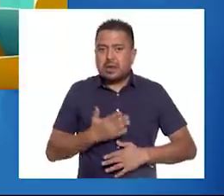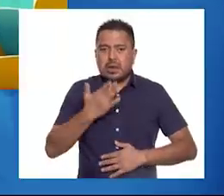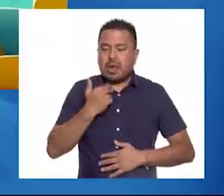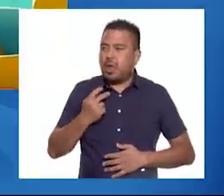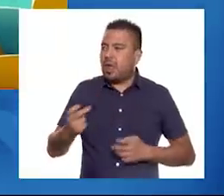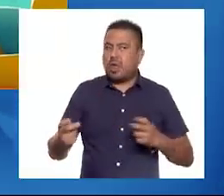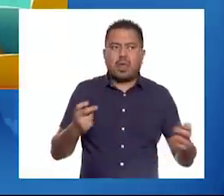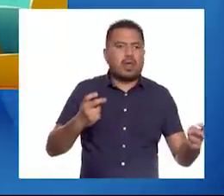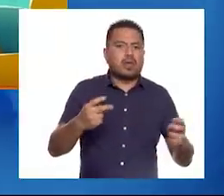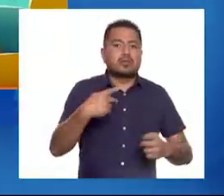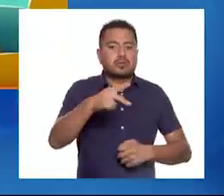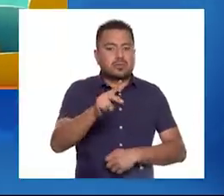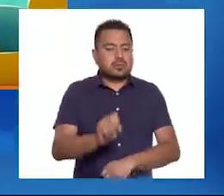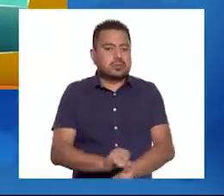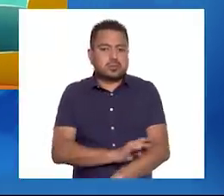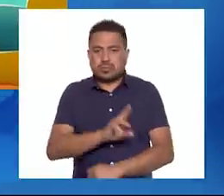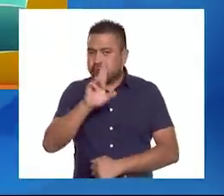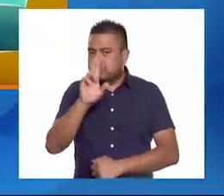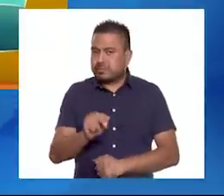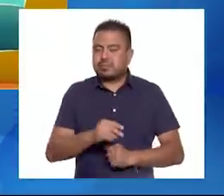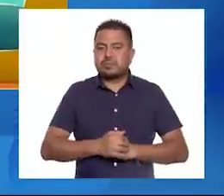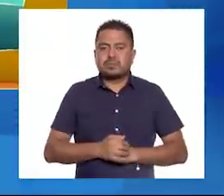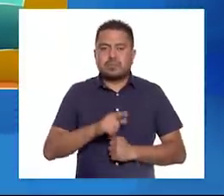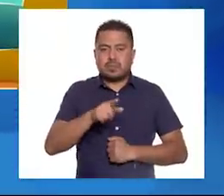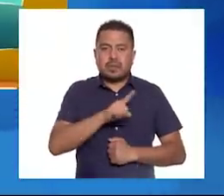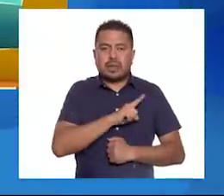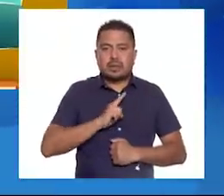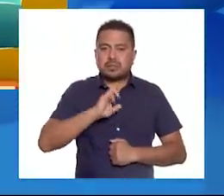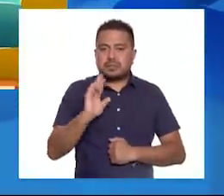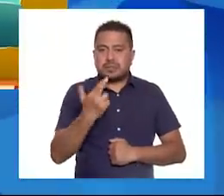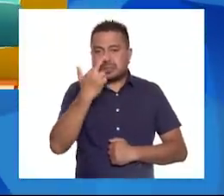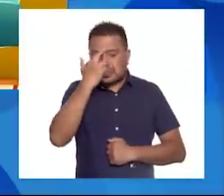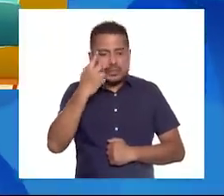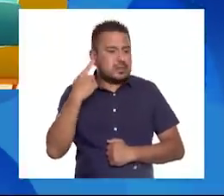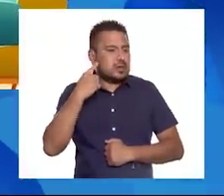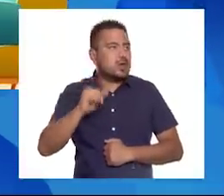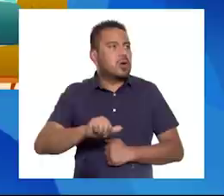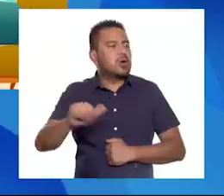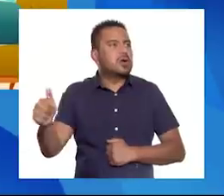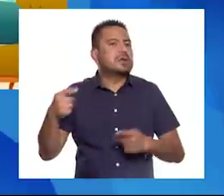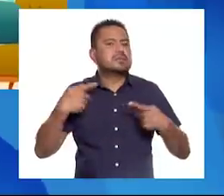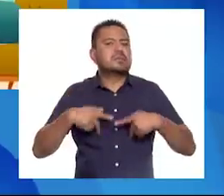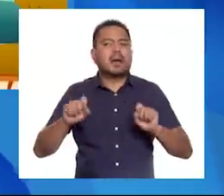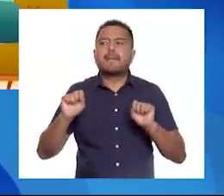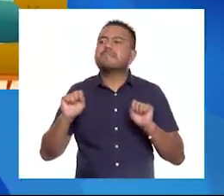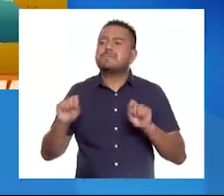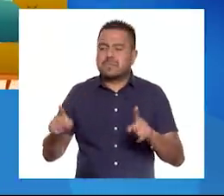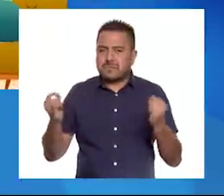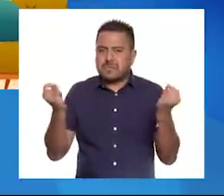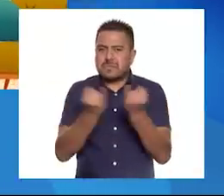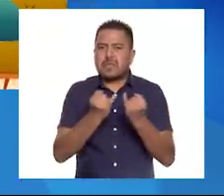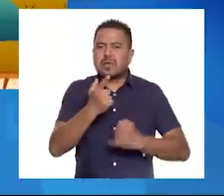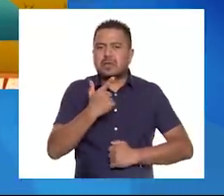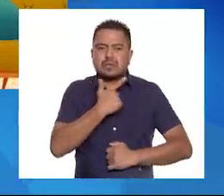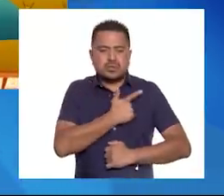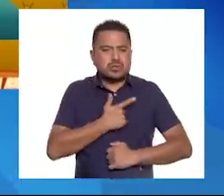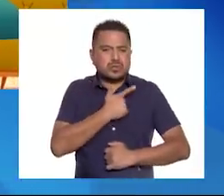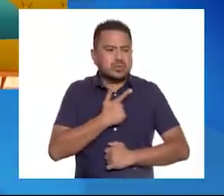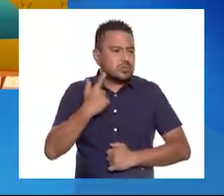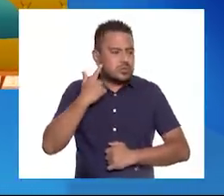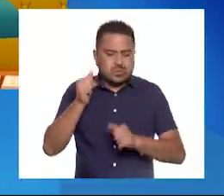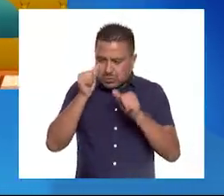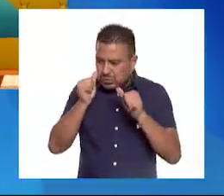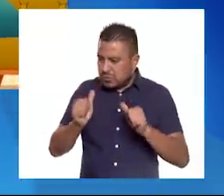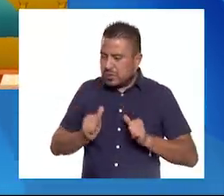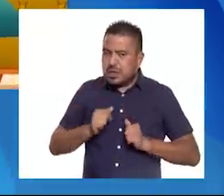nadie por tus emociones. Recuerda escuchar a la otra persona de la misma forma que te gusta ser escuchada.